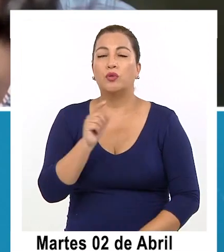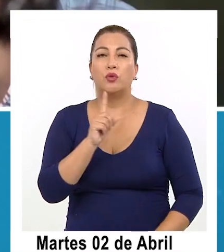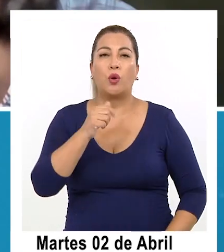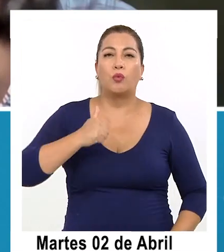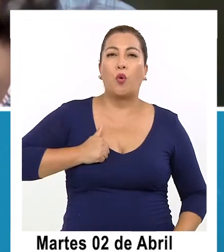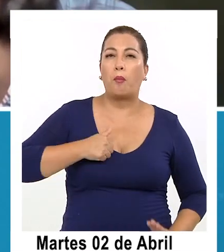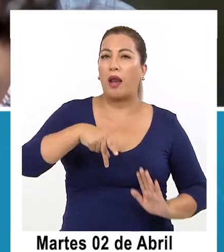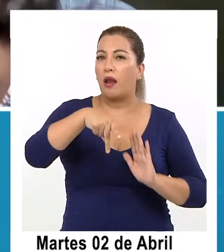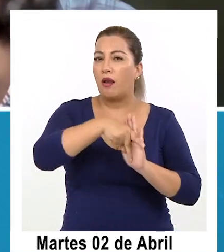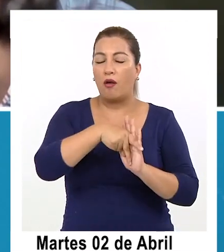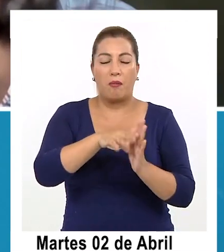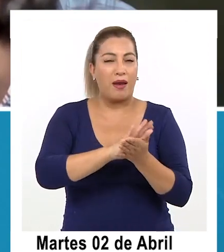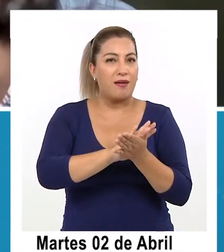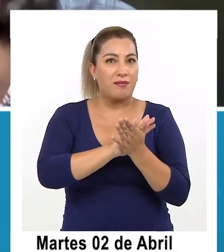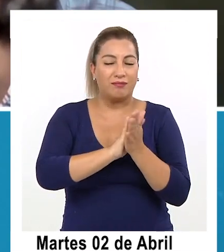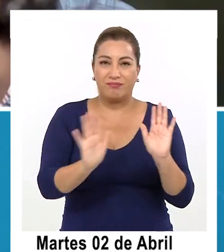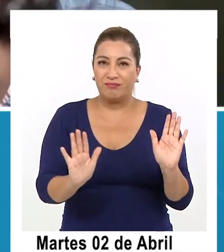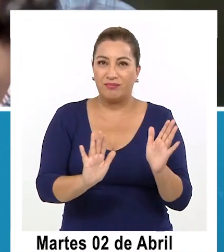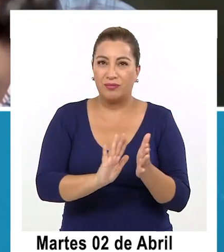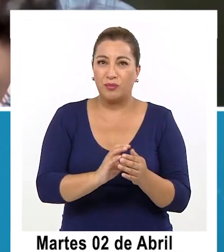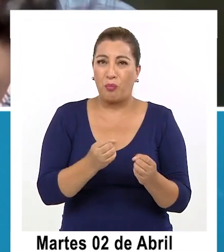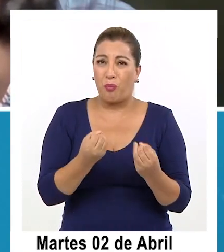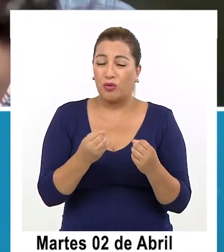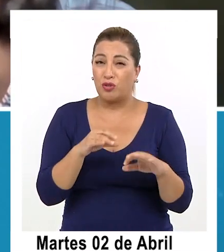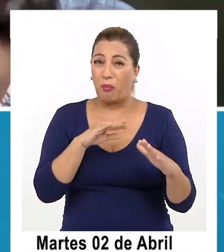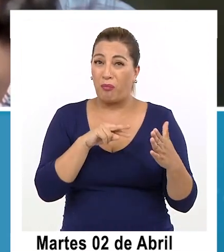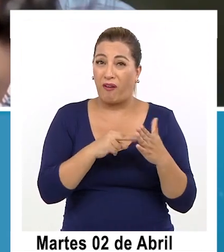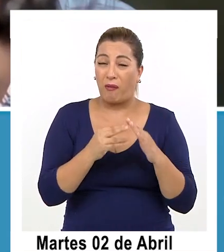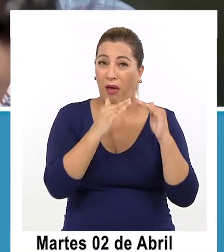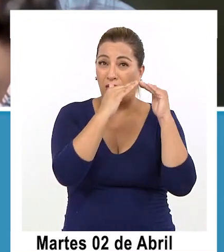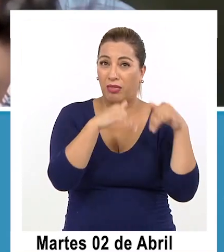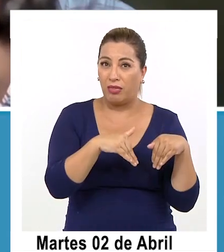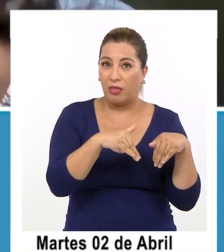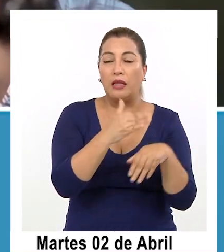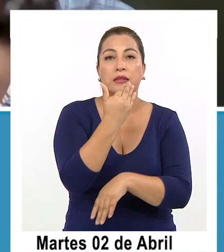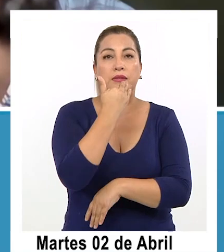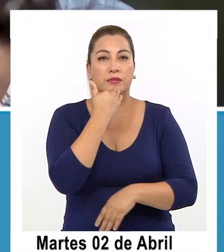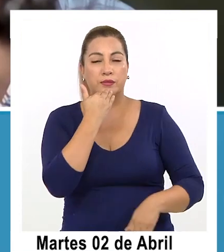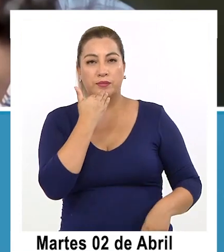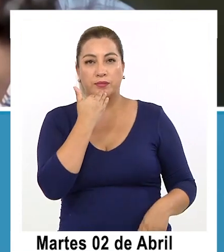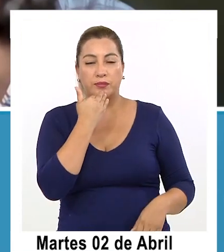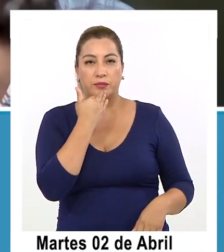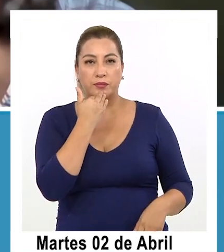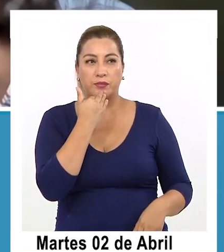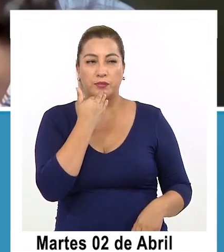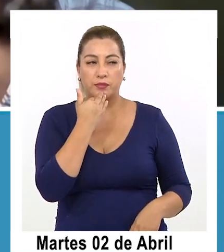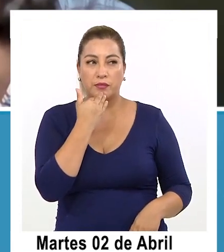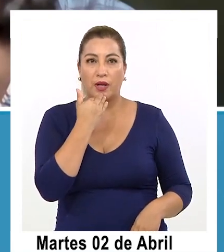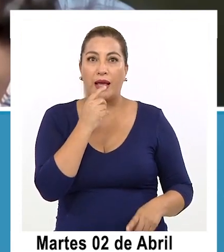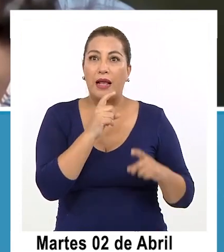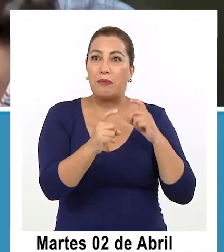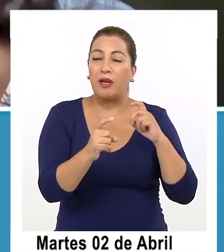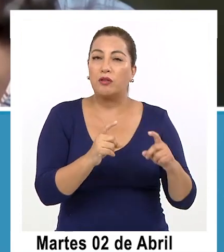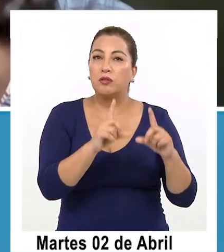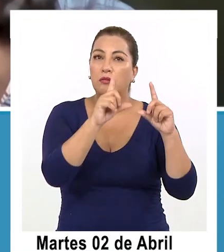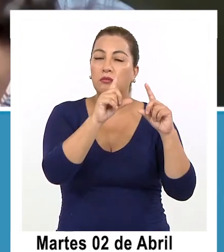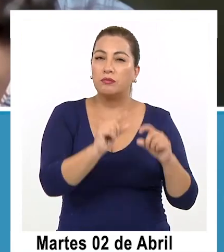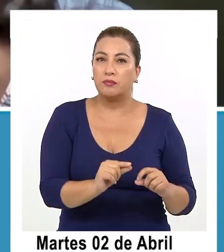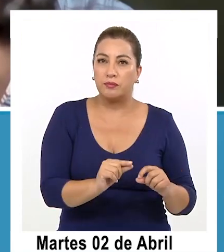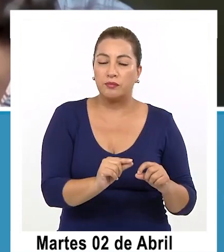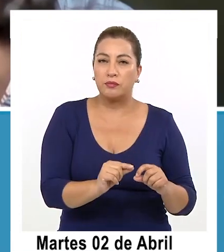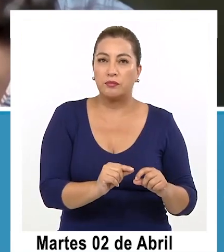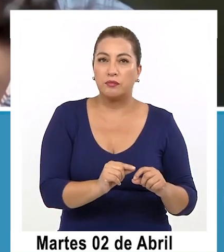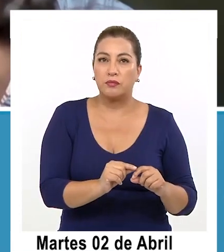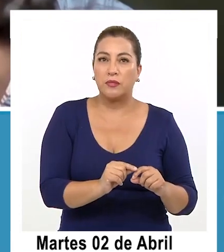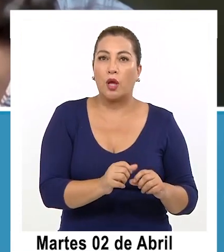normativo entonces fueron muy afectadas y por otro lado nosotros podemos disminuir ese riesgo con resiliencia con